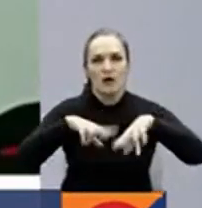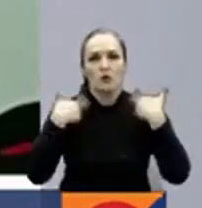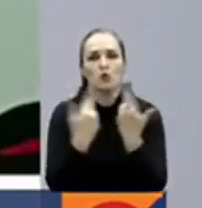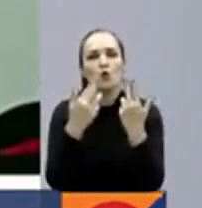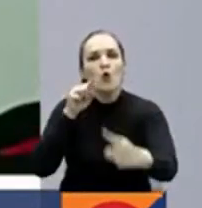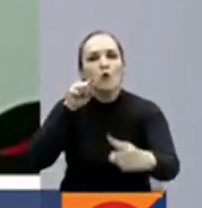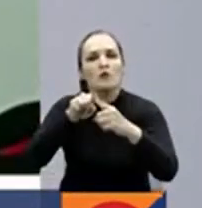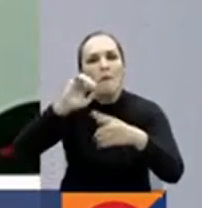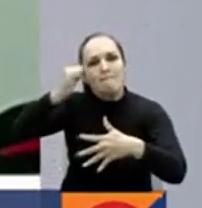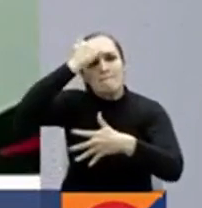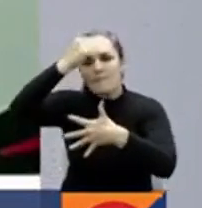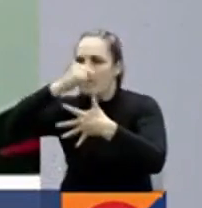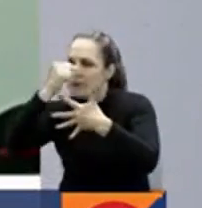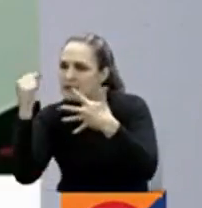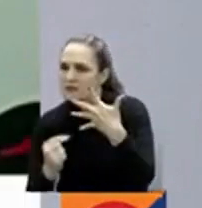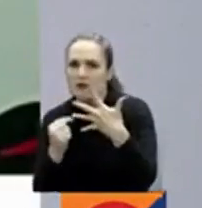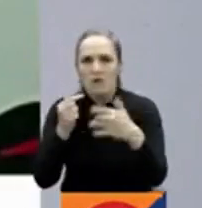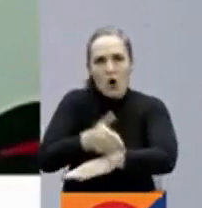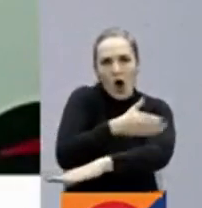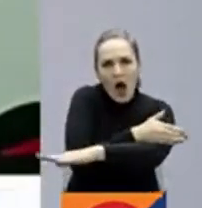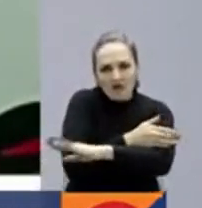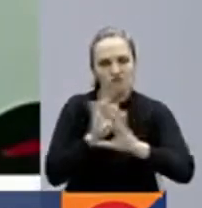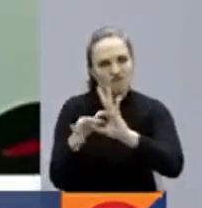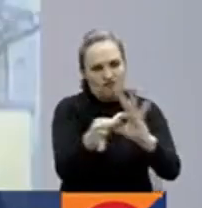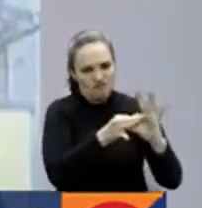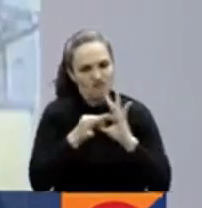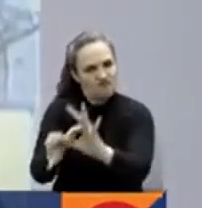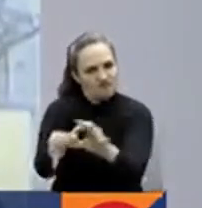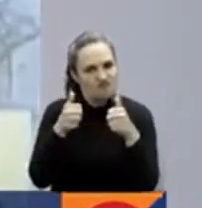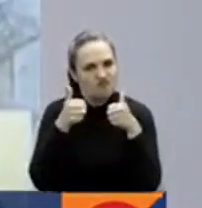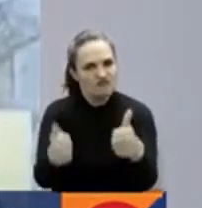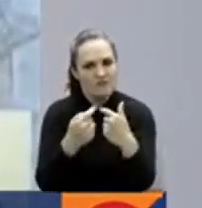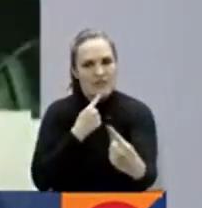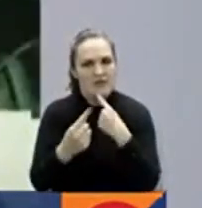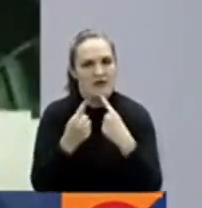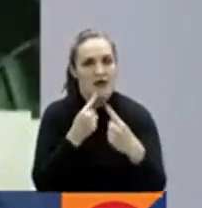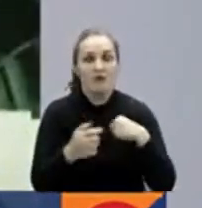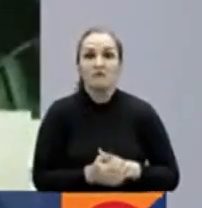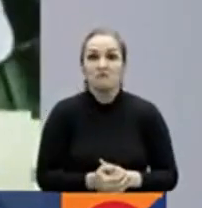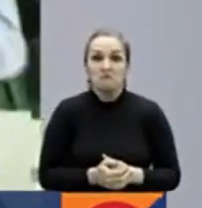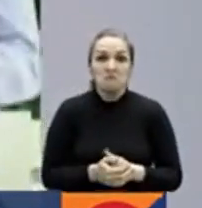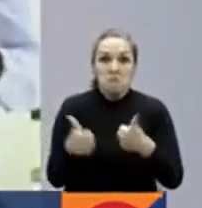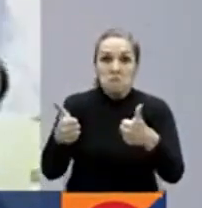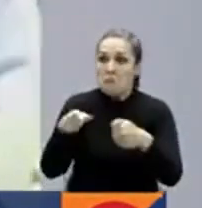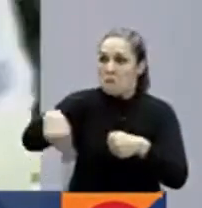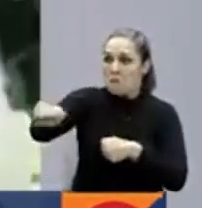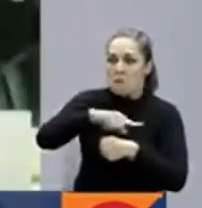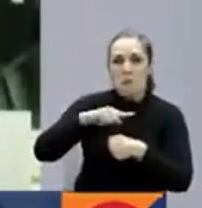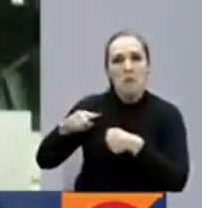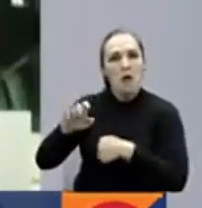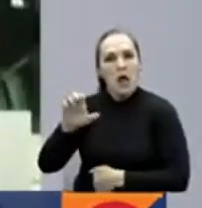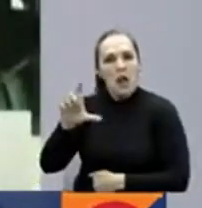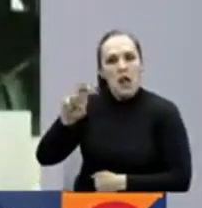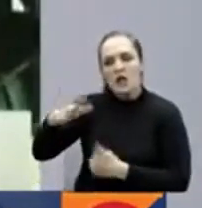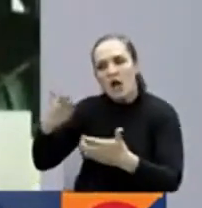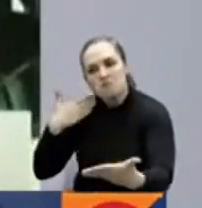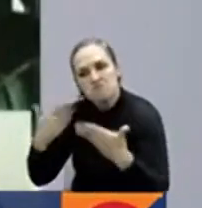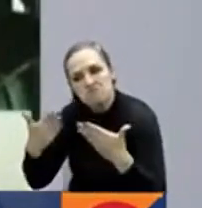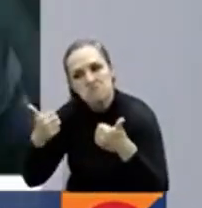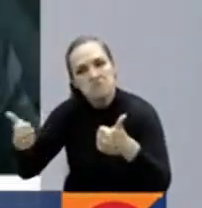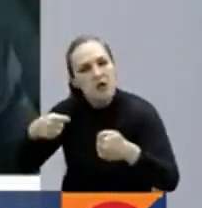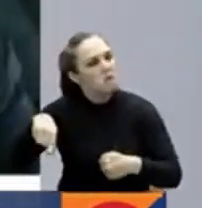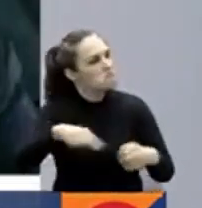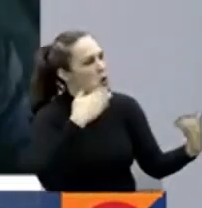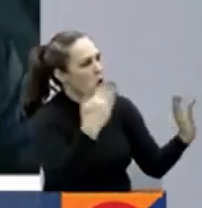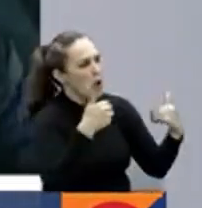principios sobre los cuales se adelantan estos diálogos. Resaltaron el ambiente amistoso y de confianza que se vivió durante esta